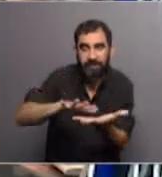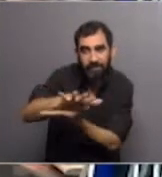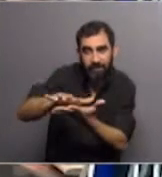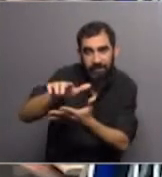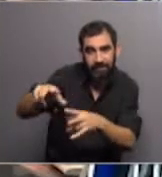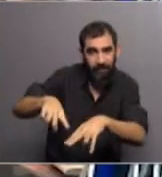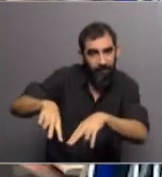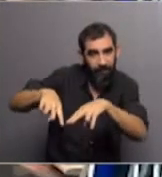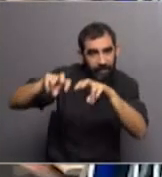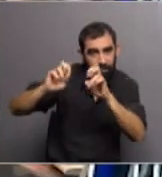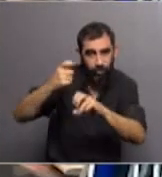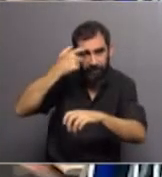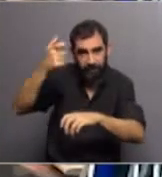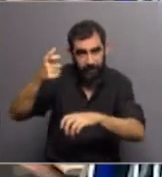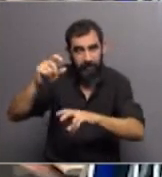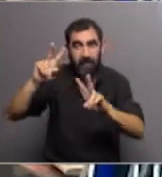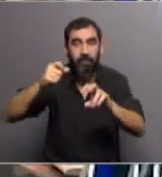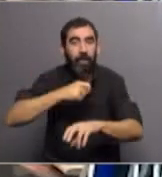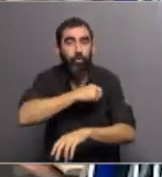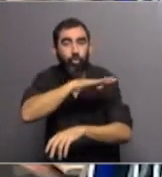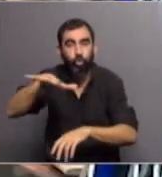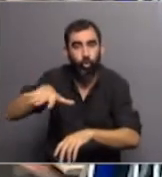de la labor científica, esa fase social.